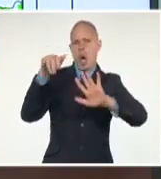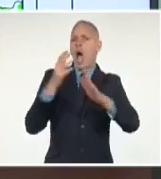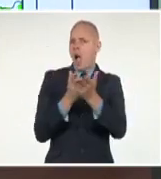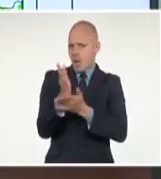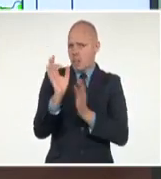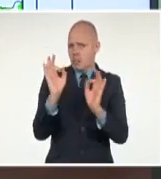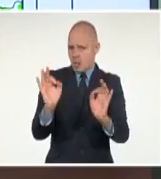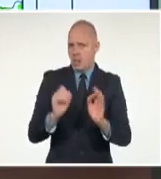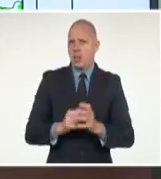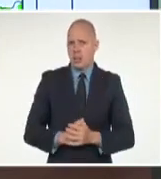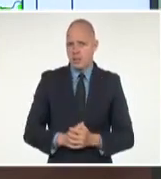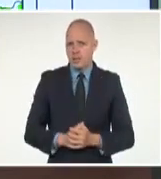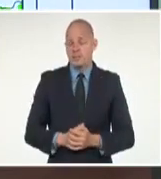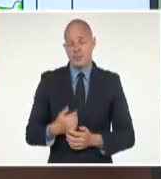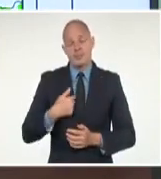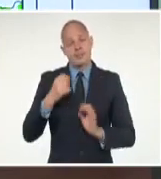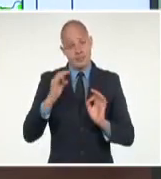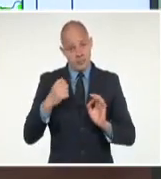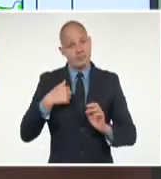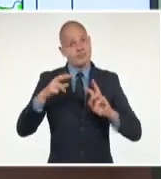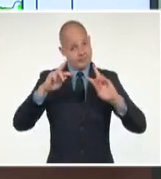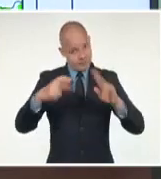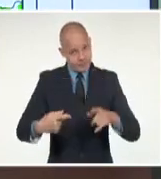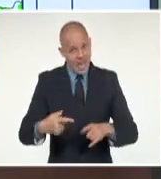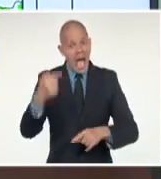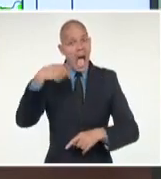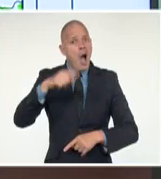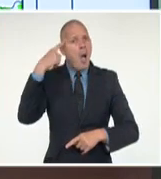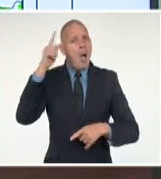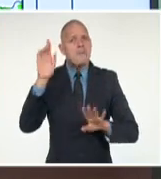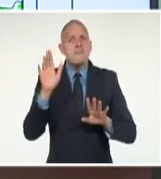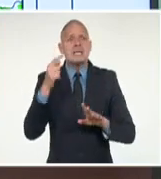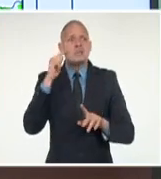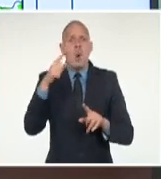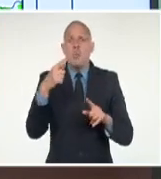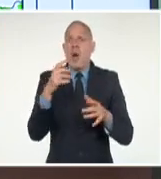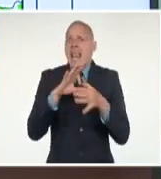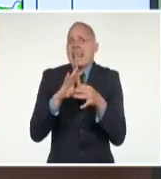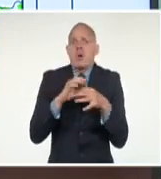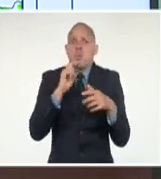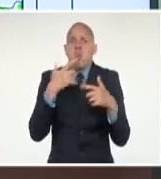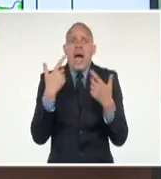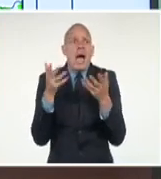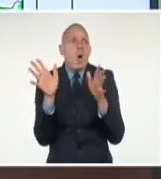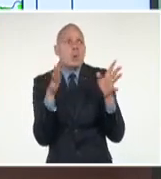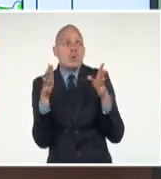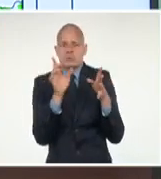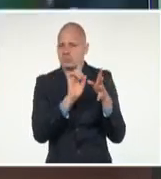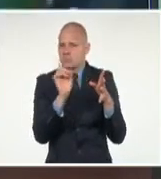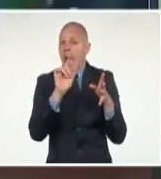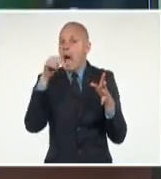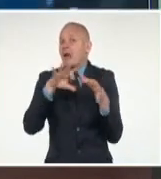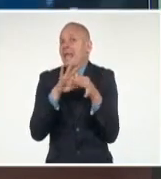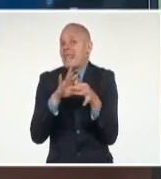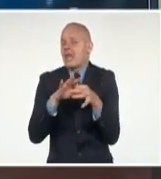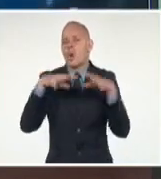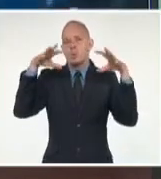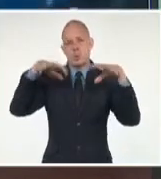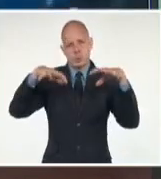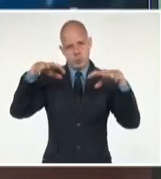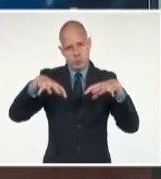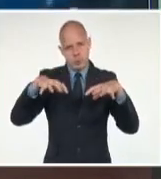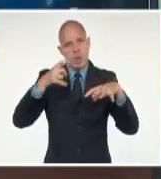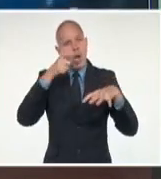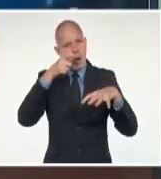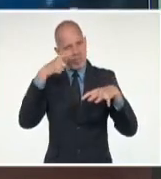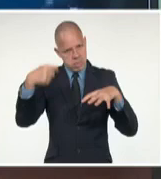factor, en este momento, el más importante. Pero bueno, también hay otros efectos que quiero ver con ustedes. Por